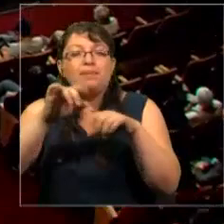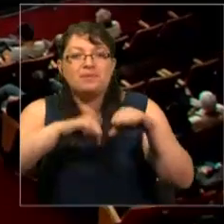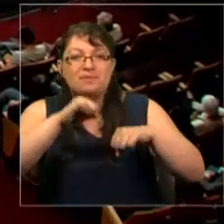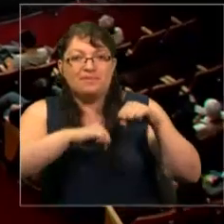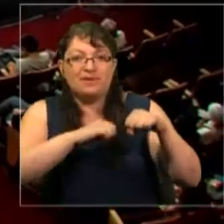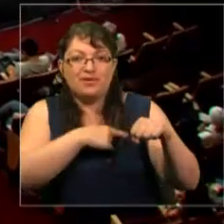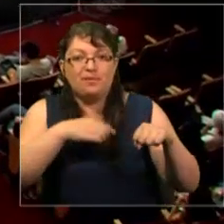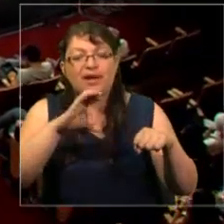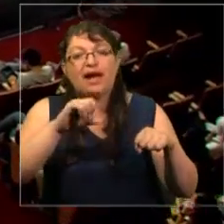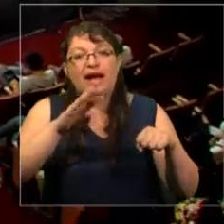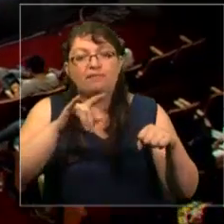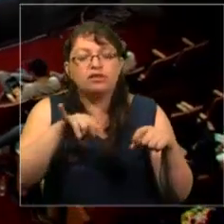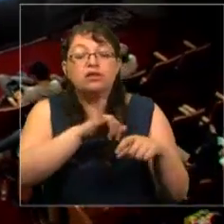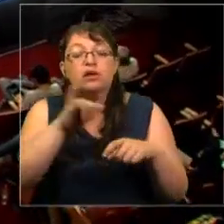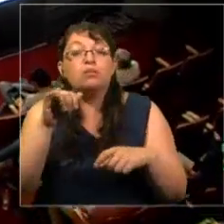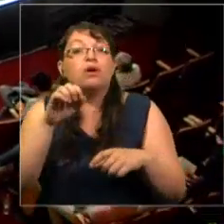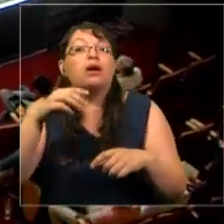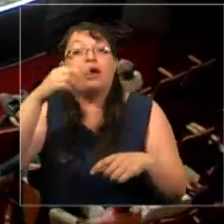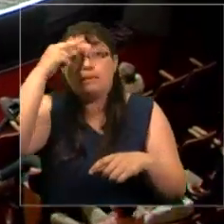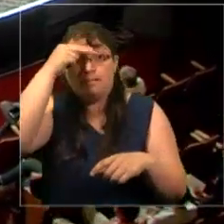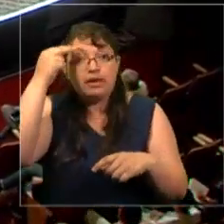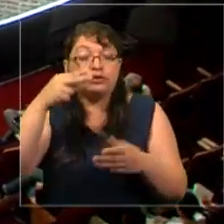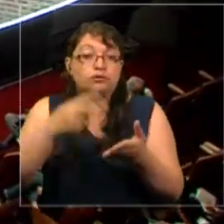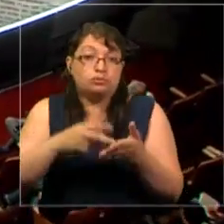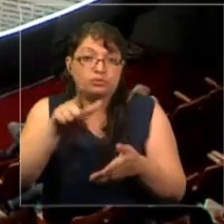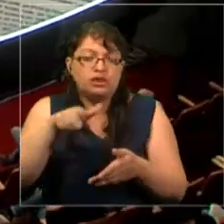Luego, en marzo del 2017, recibí esta carta.